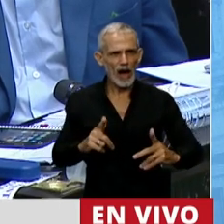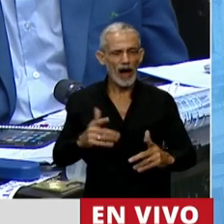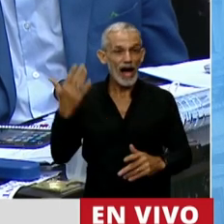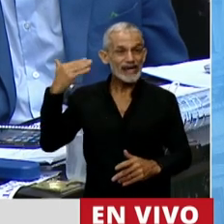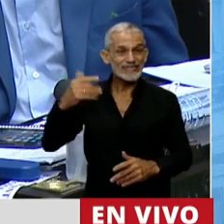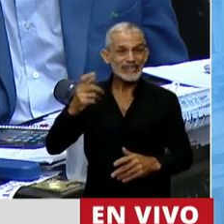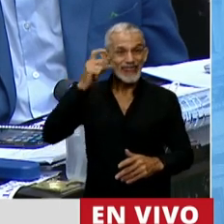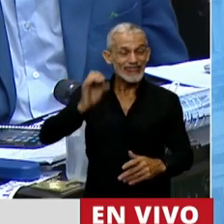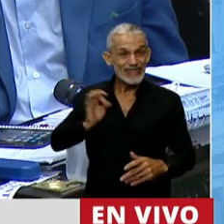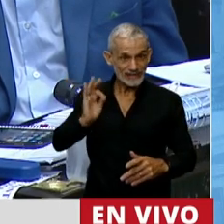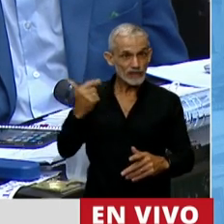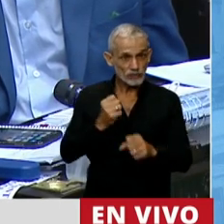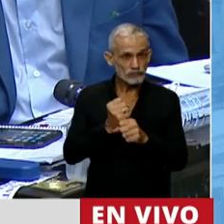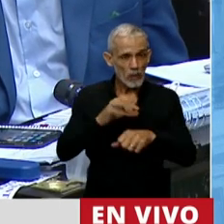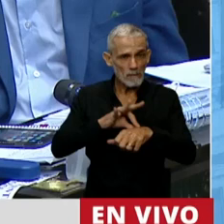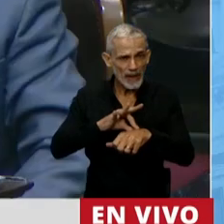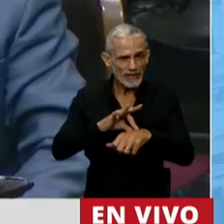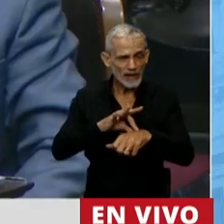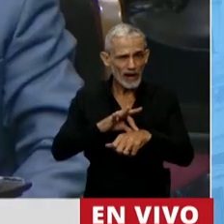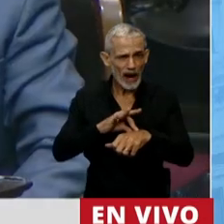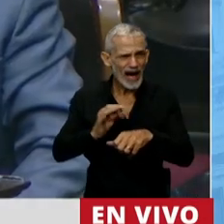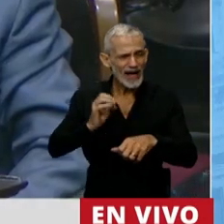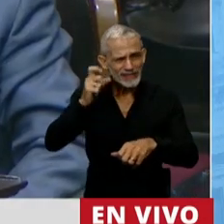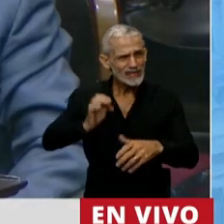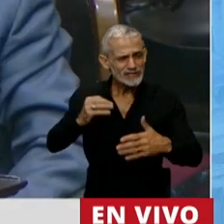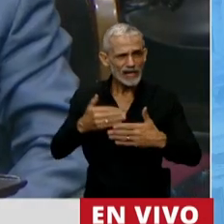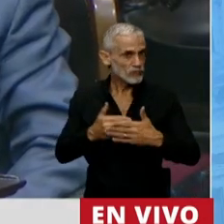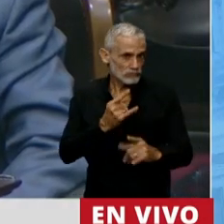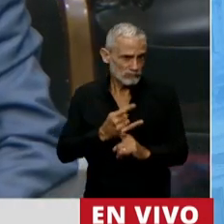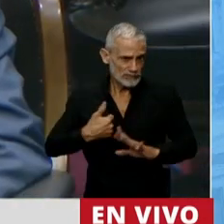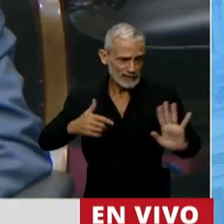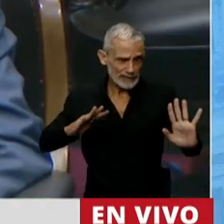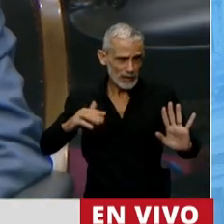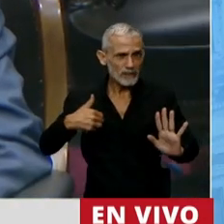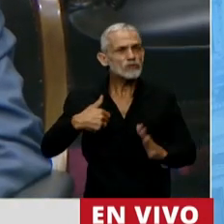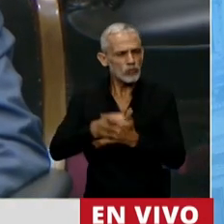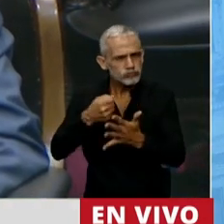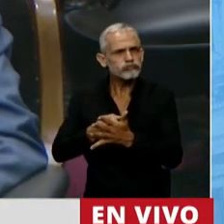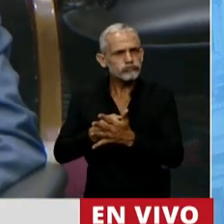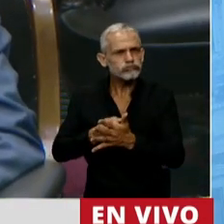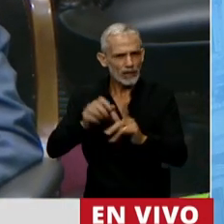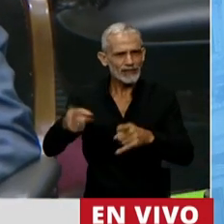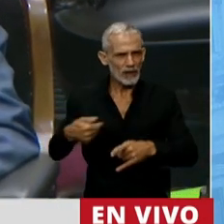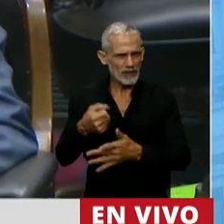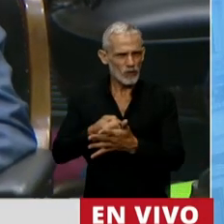10 años que ejerzo como médica y lo he hecho siempre. Y siempre he militado esta causa.